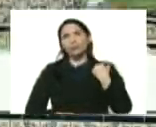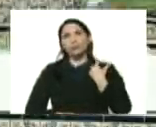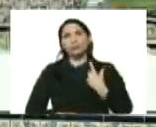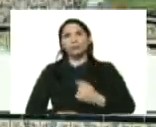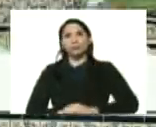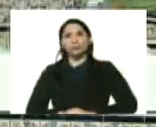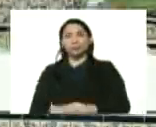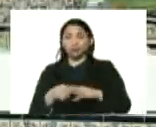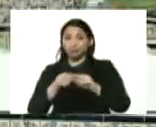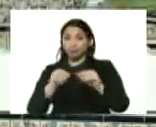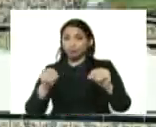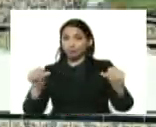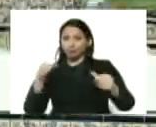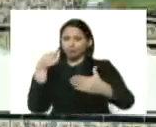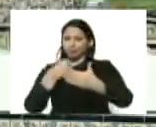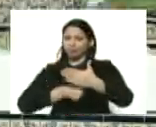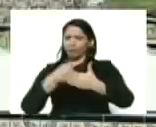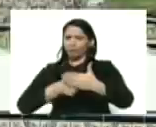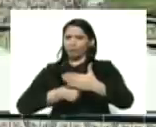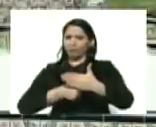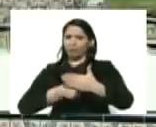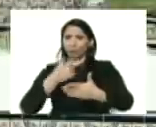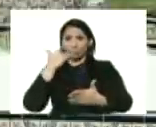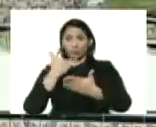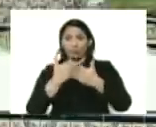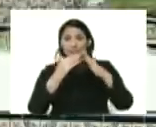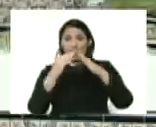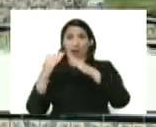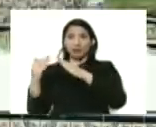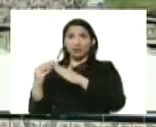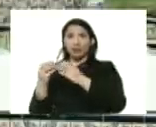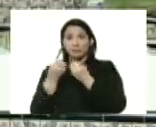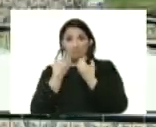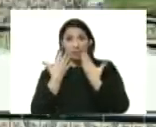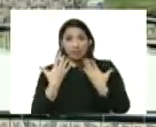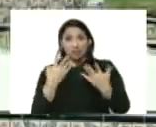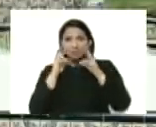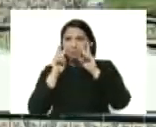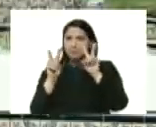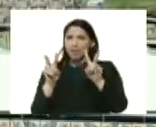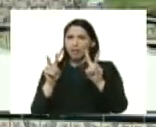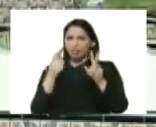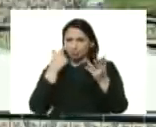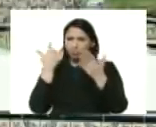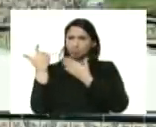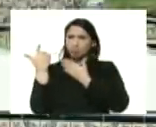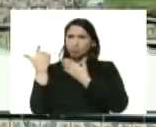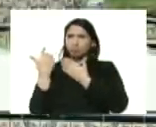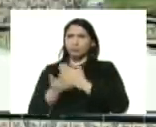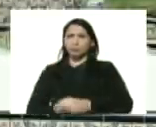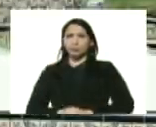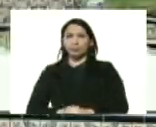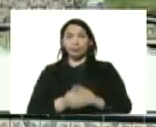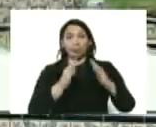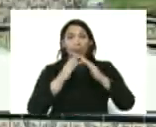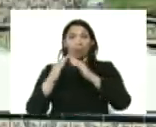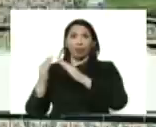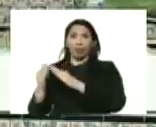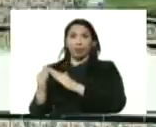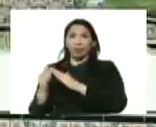tierra de combate. Fíjense estas viviendas, ¿ves? Qué bellas, no sé si tenemos las imágenes. Son viviendas